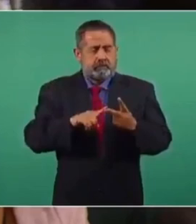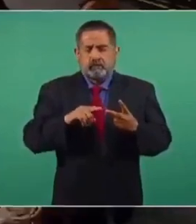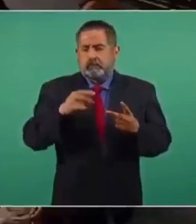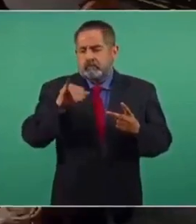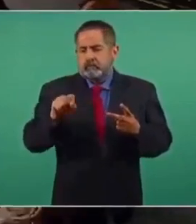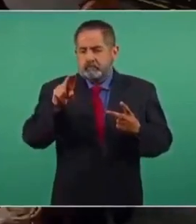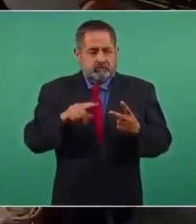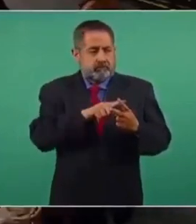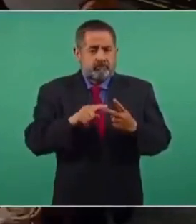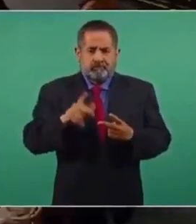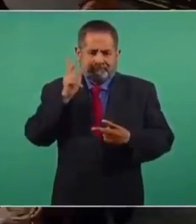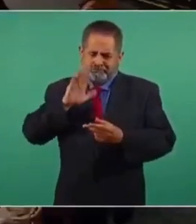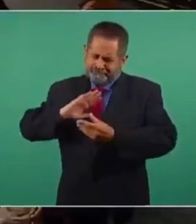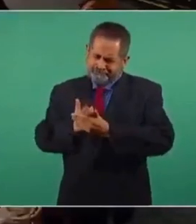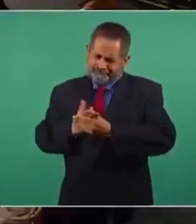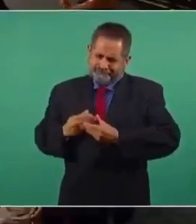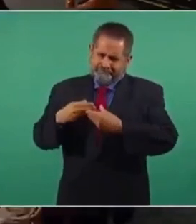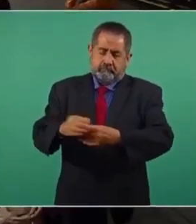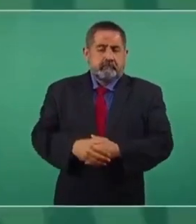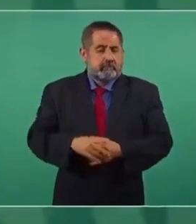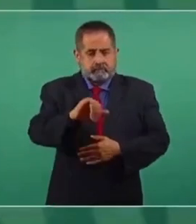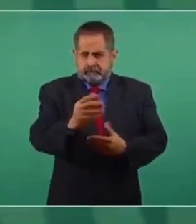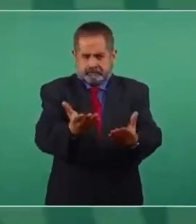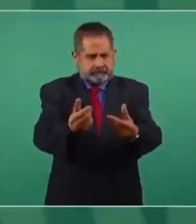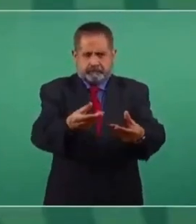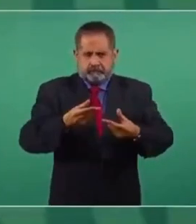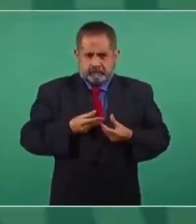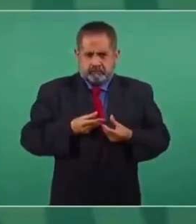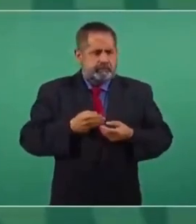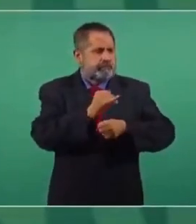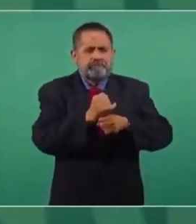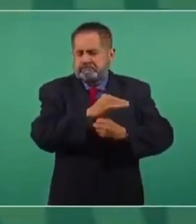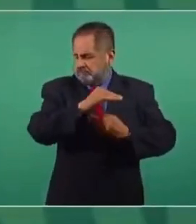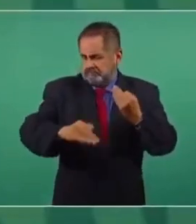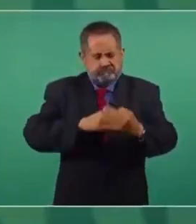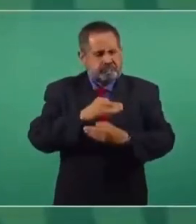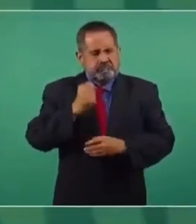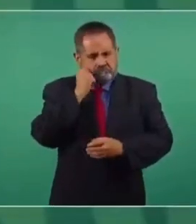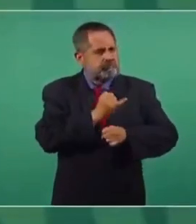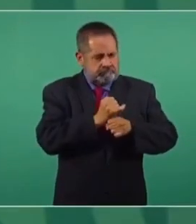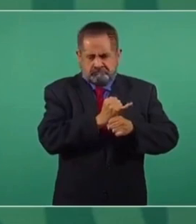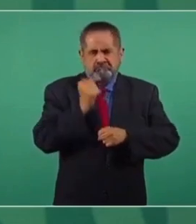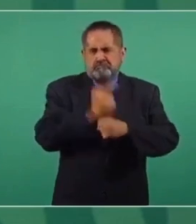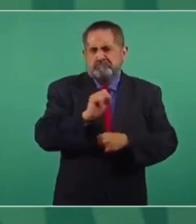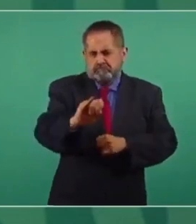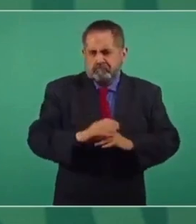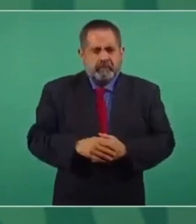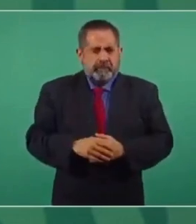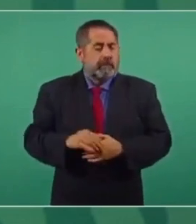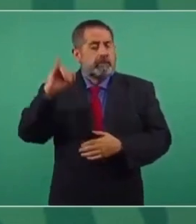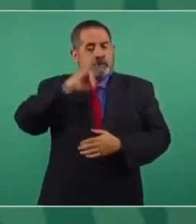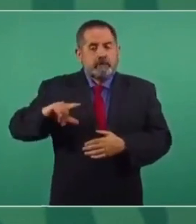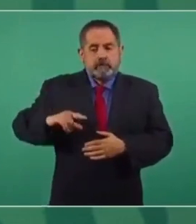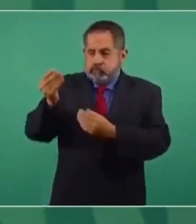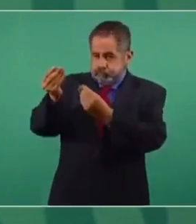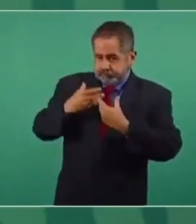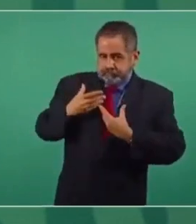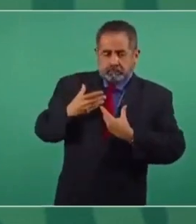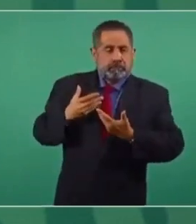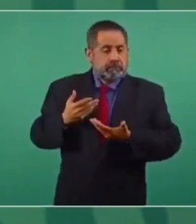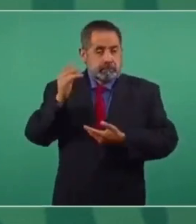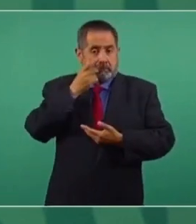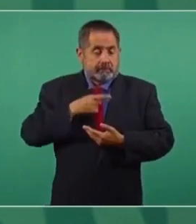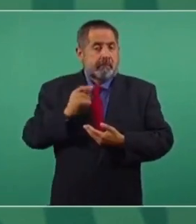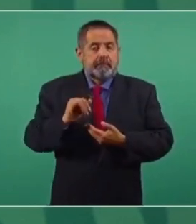trenes de la línea 12? Y aquí le traigo todas las pruebas de los contratos. Sí, entrega todas las pruebas y que se investigue a todos. Se está esperando, según me informó la jefa de gobierno, que